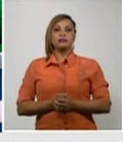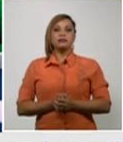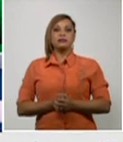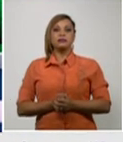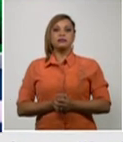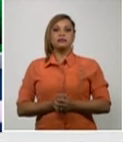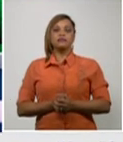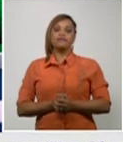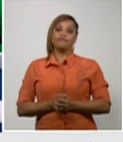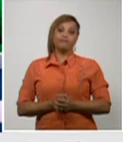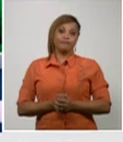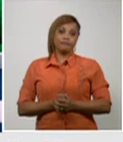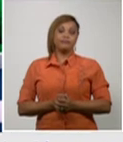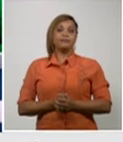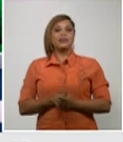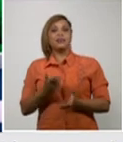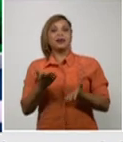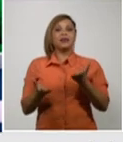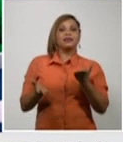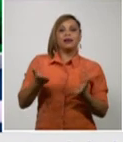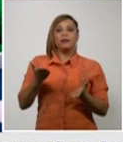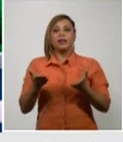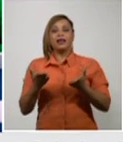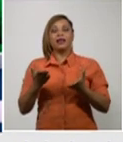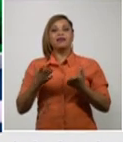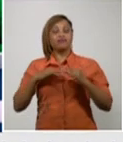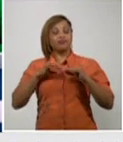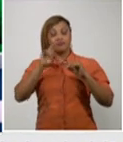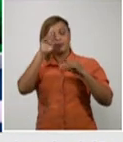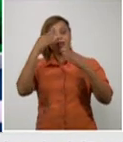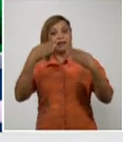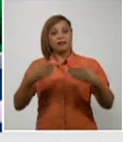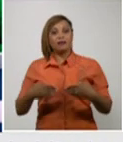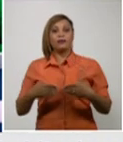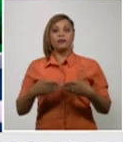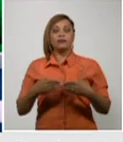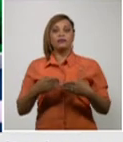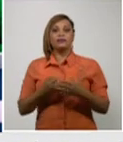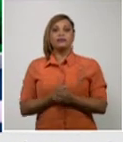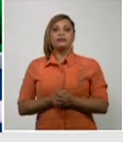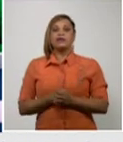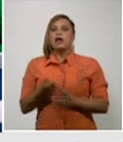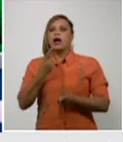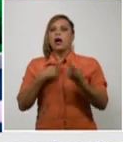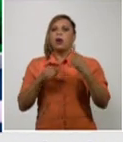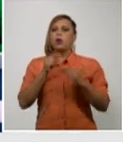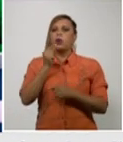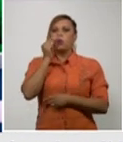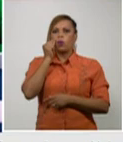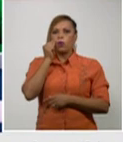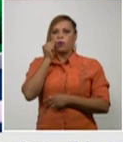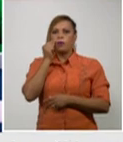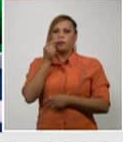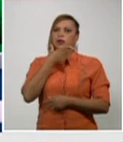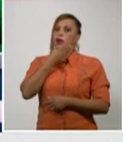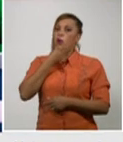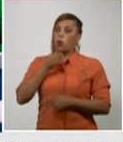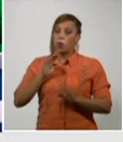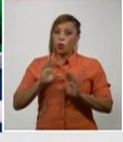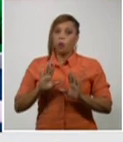mucha inestabilidad hemodinámica, a pesar de ser un hombre relativamente joven